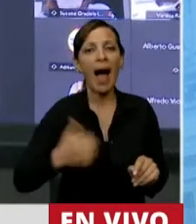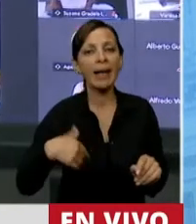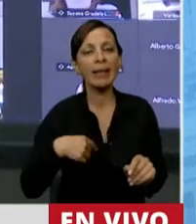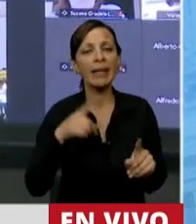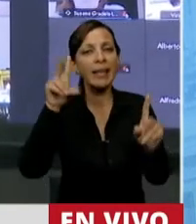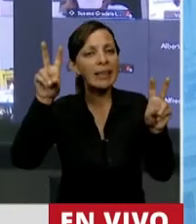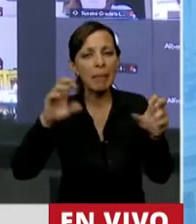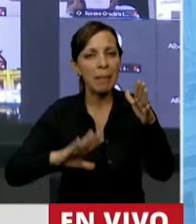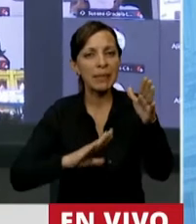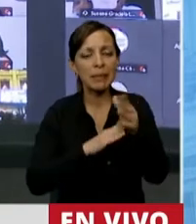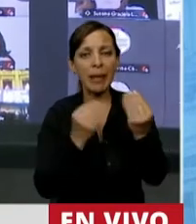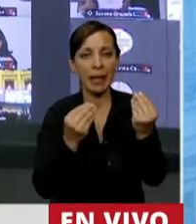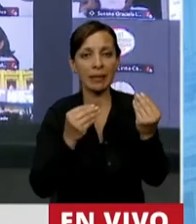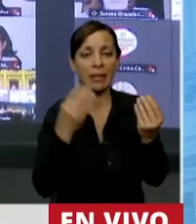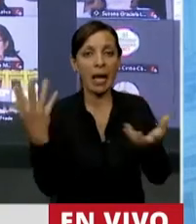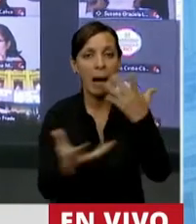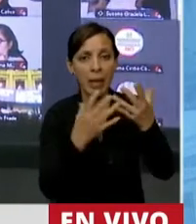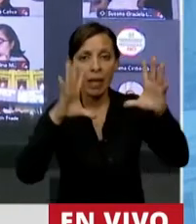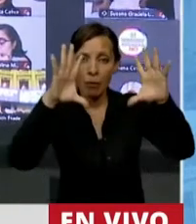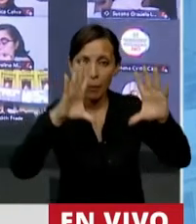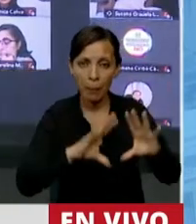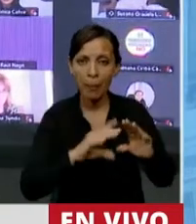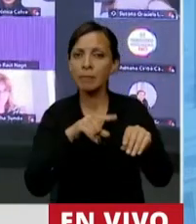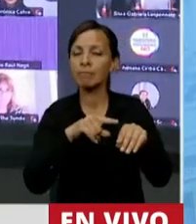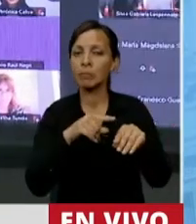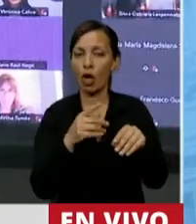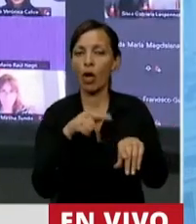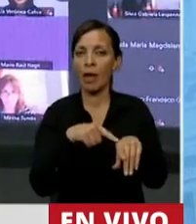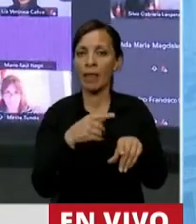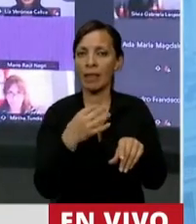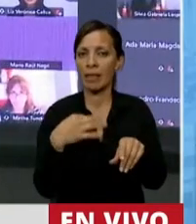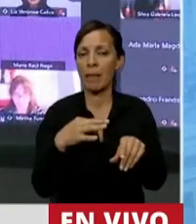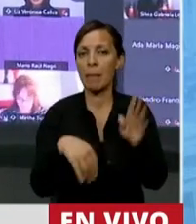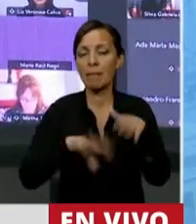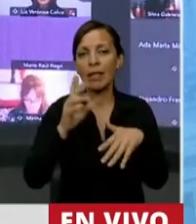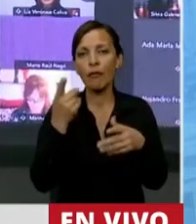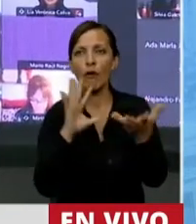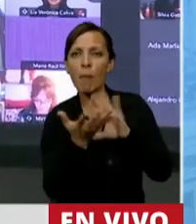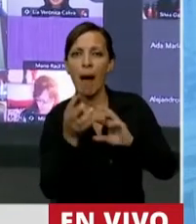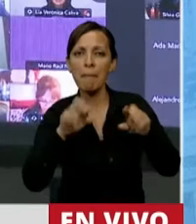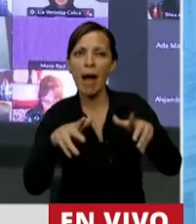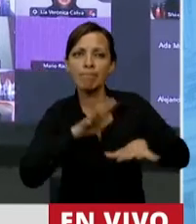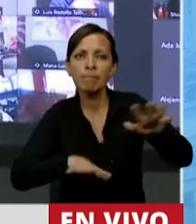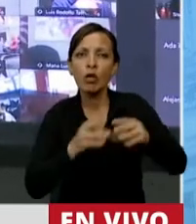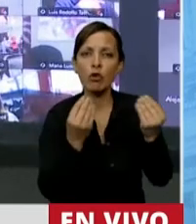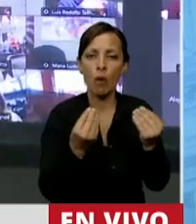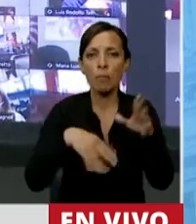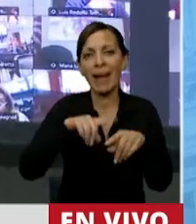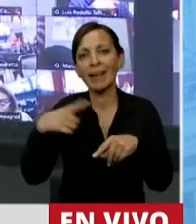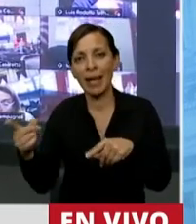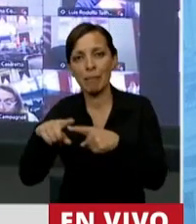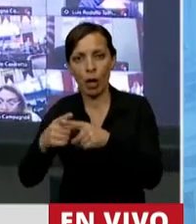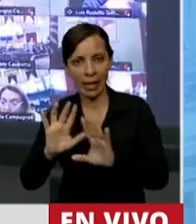combate a los incendios y en general en materia ambiental es de gestión mucho más que de legislación. Las consecuencias del cambio